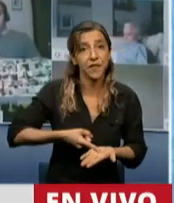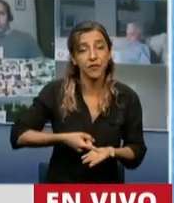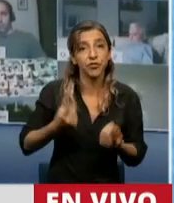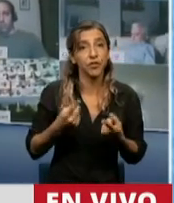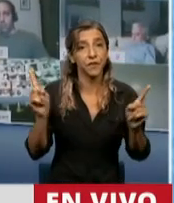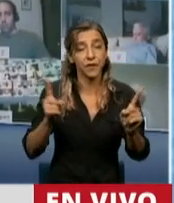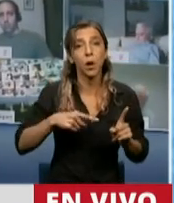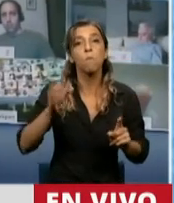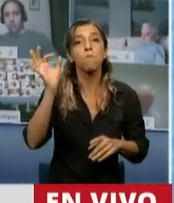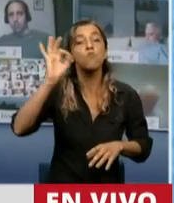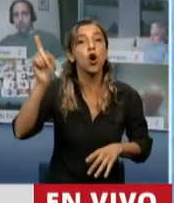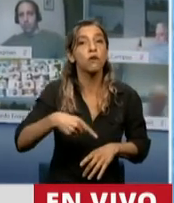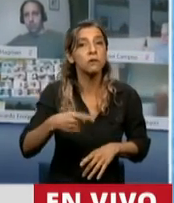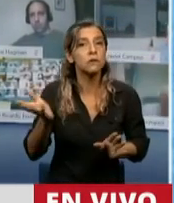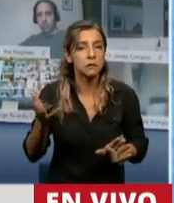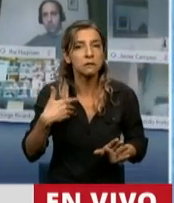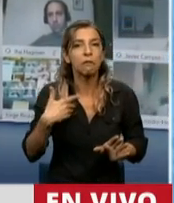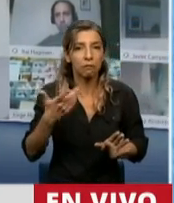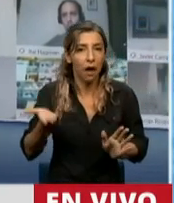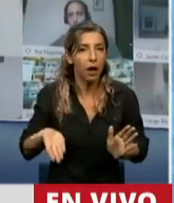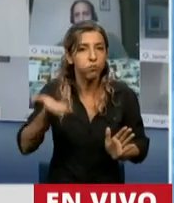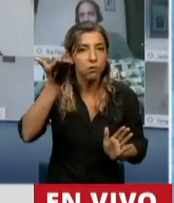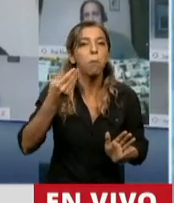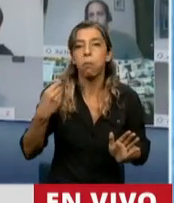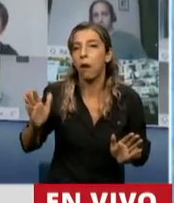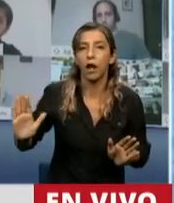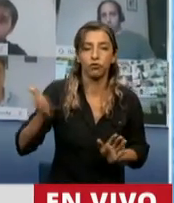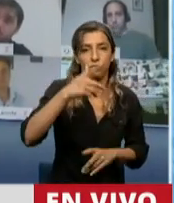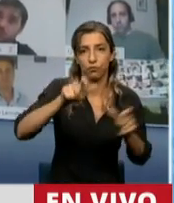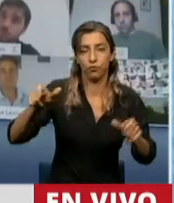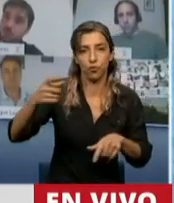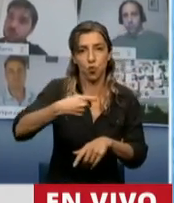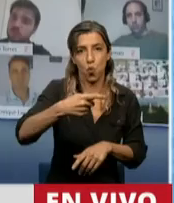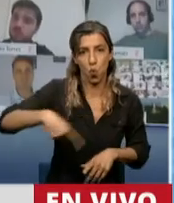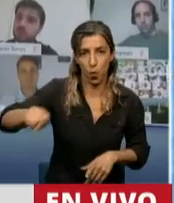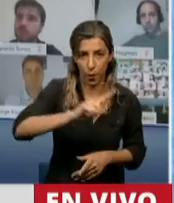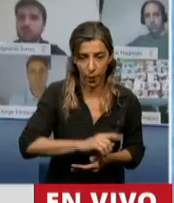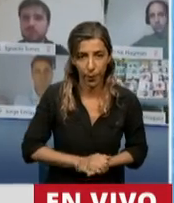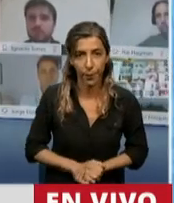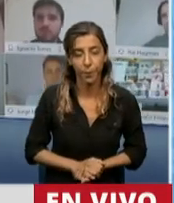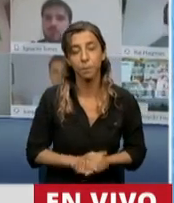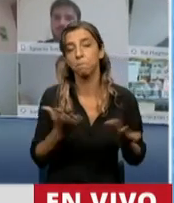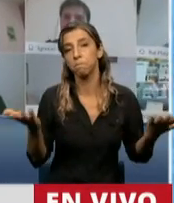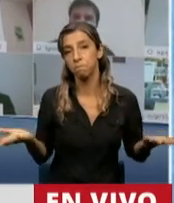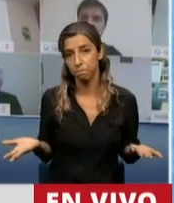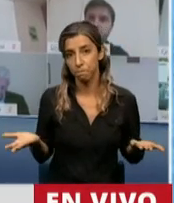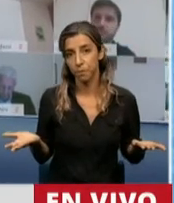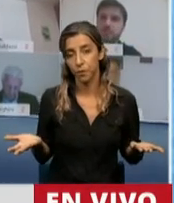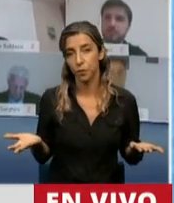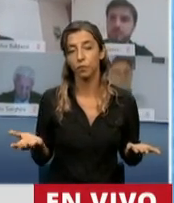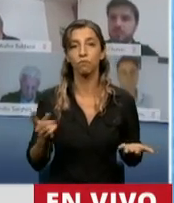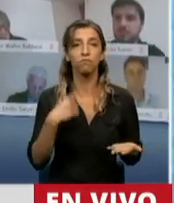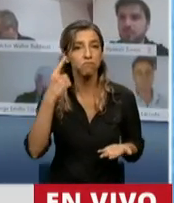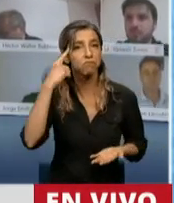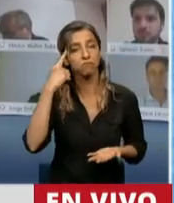de aumento para todos los tramos de la escala de jubilados de la misma dimensión. En definitiva, cuando se